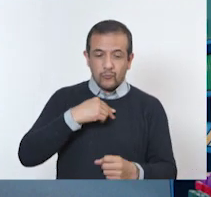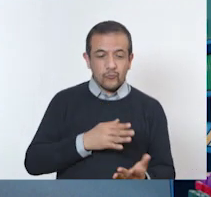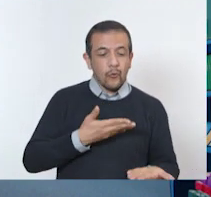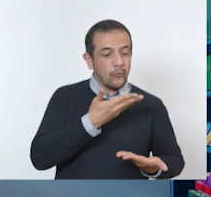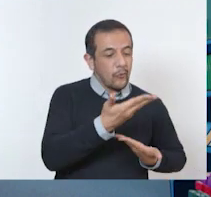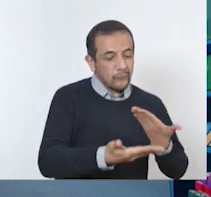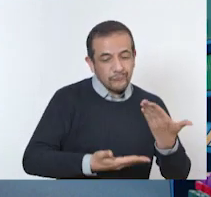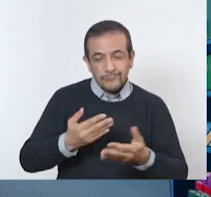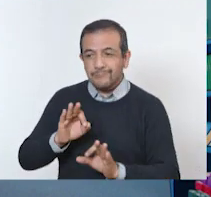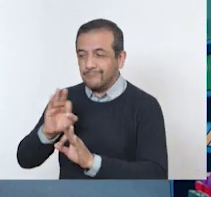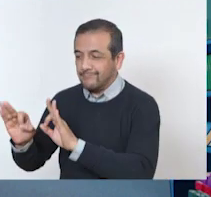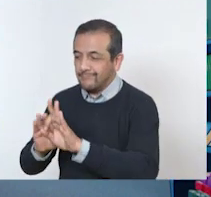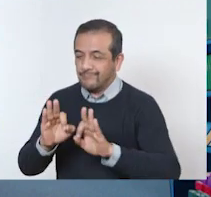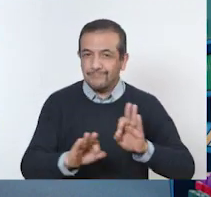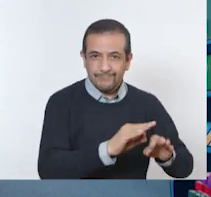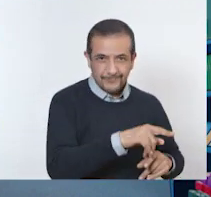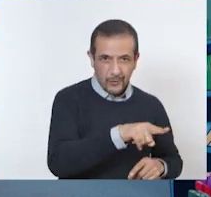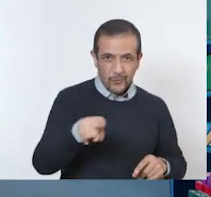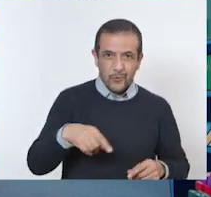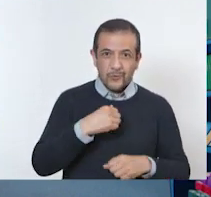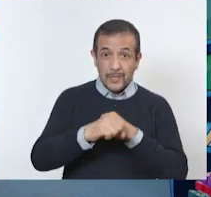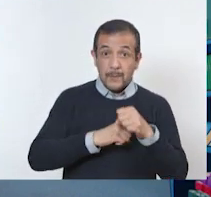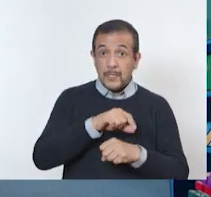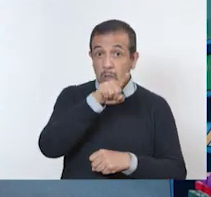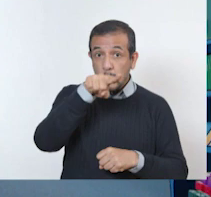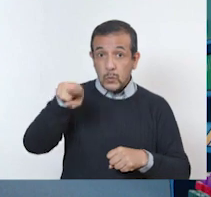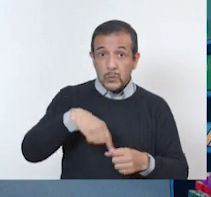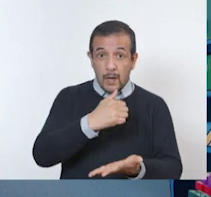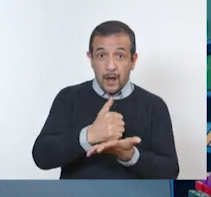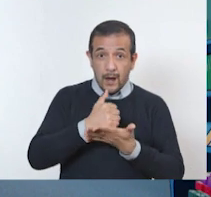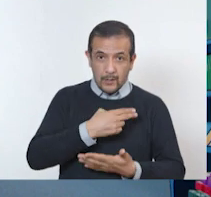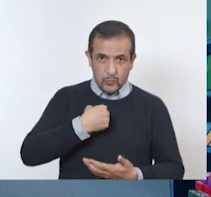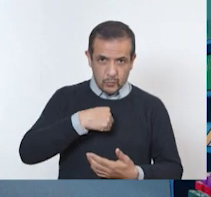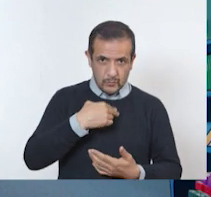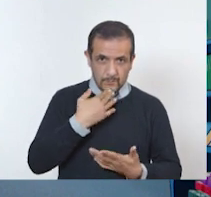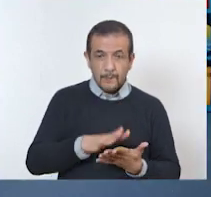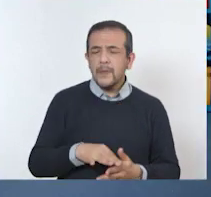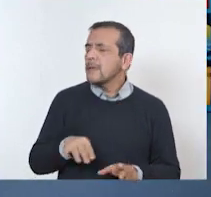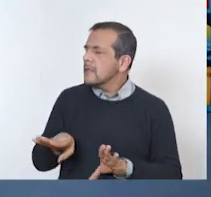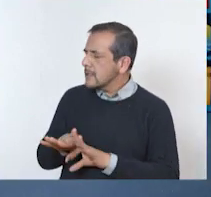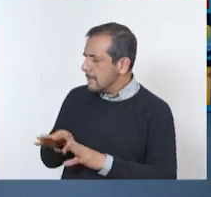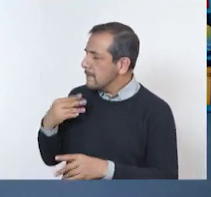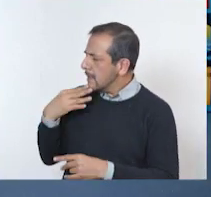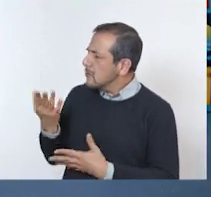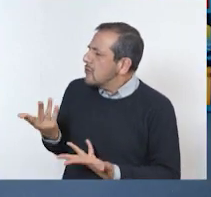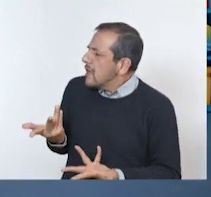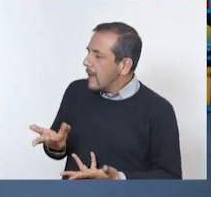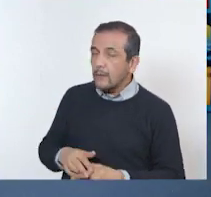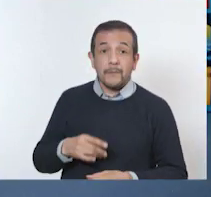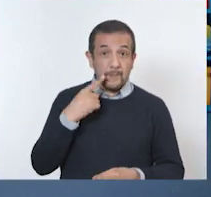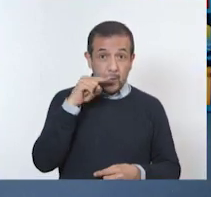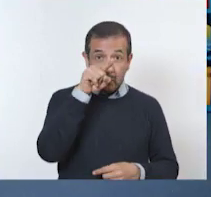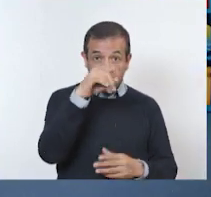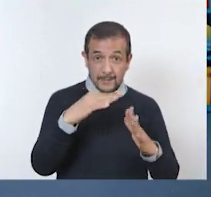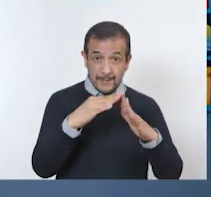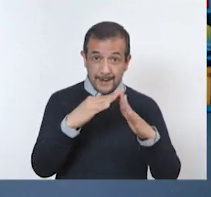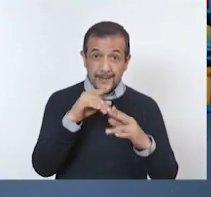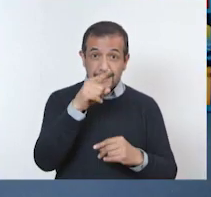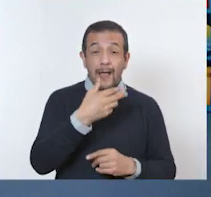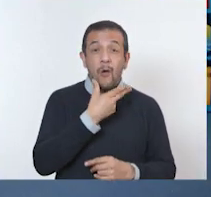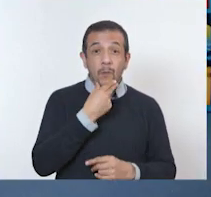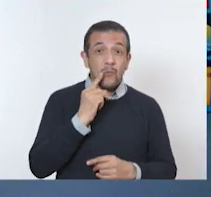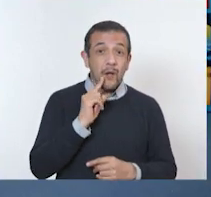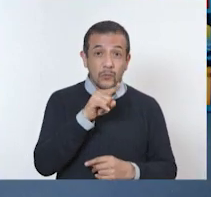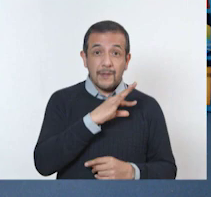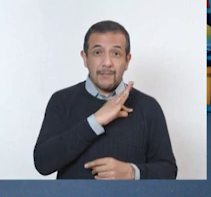ellos. Para eso, ustedes me van a ayudar. Perfecto. ¿Qué tenemos que hacer? En casa, niñas y niños, vamos a ir